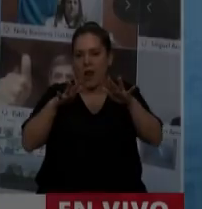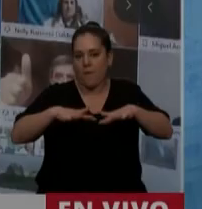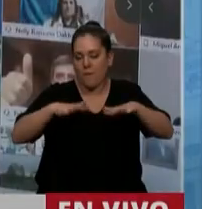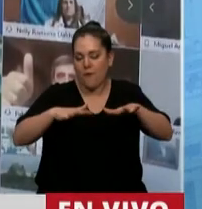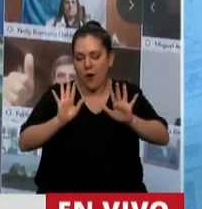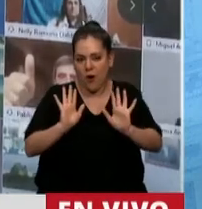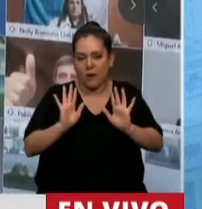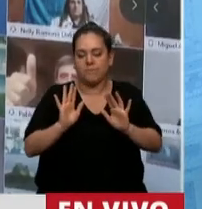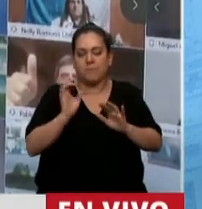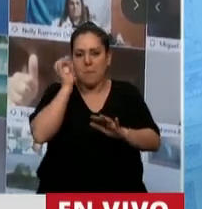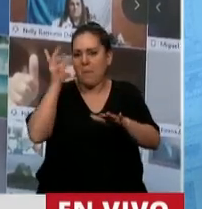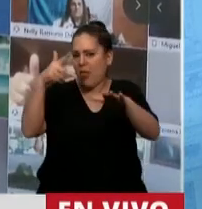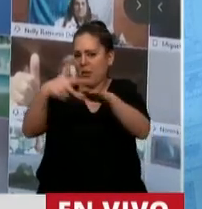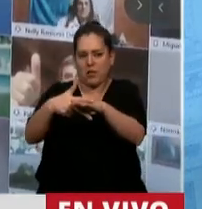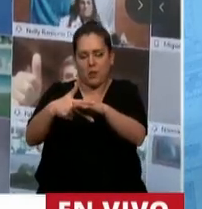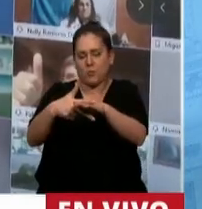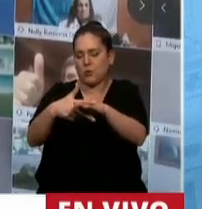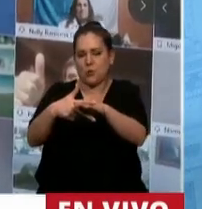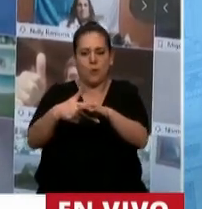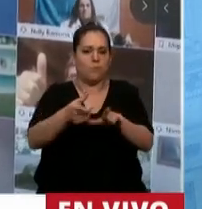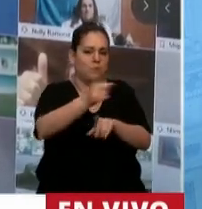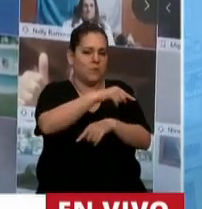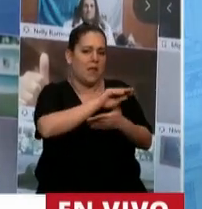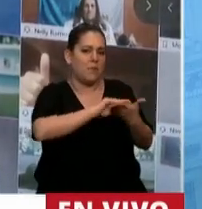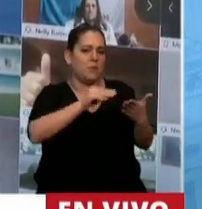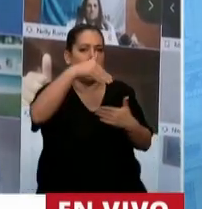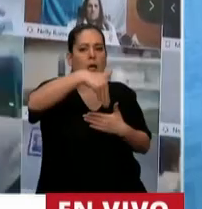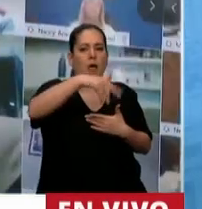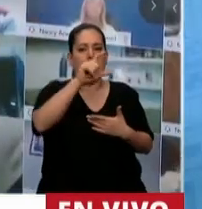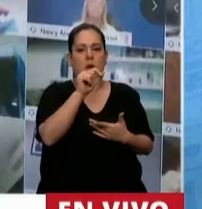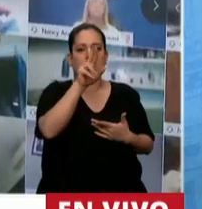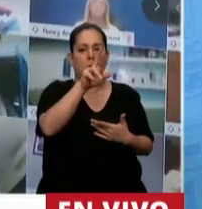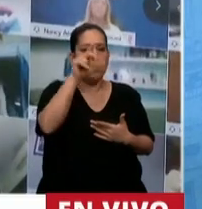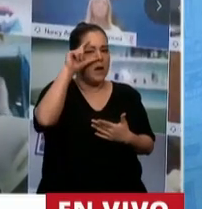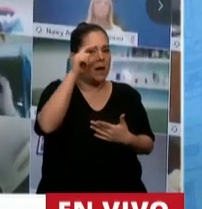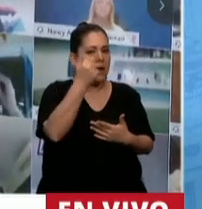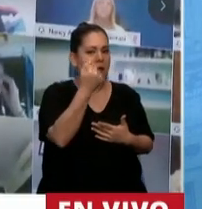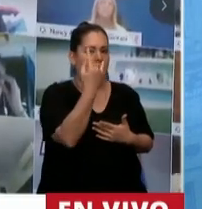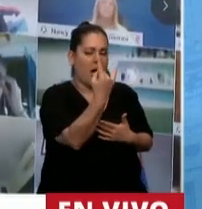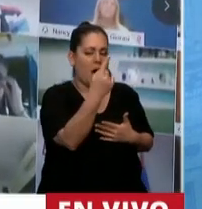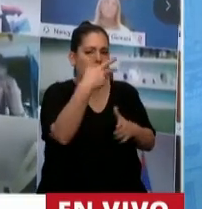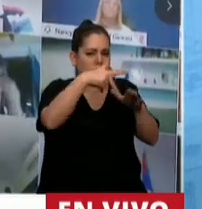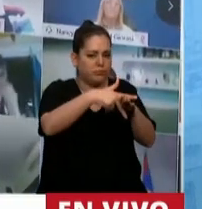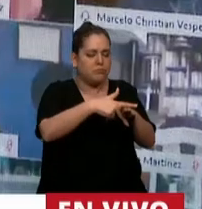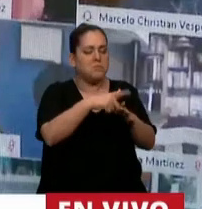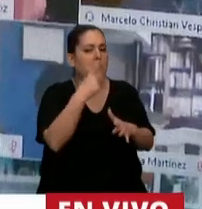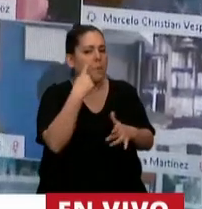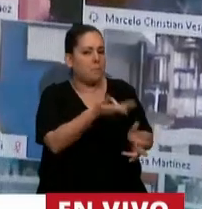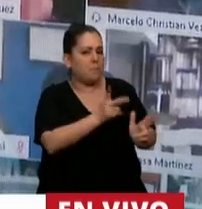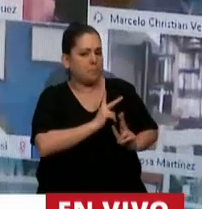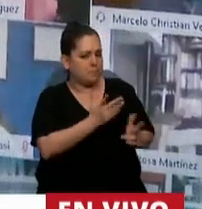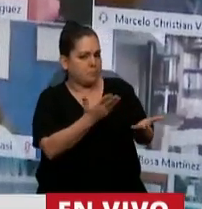Disculpeme, diputada, una pequeña interrupción de la diputada Moro. Sí, diputada Moro. Diputada Cresto, discúlpeme, le quiero